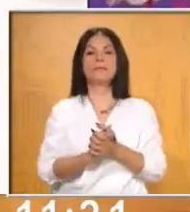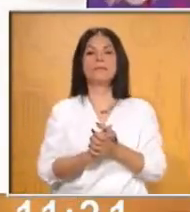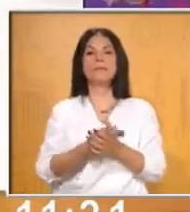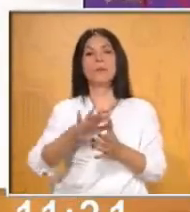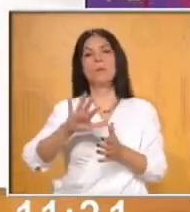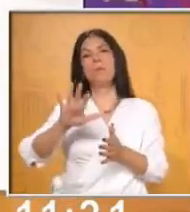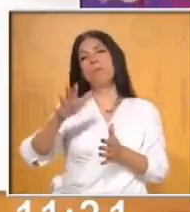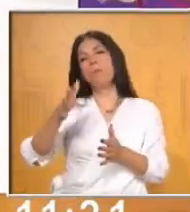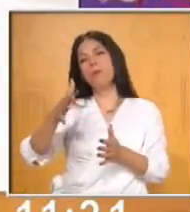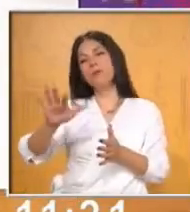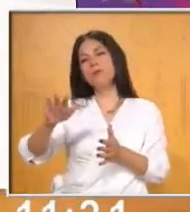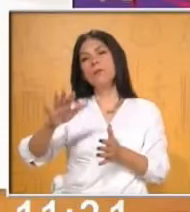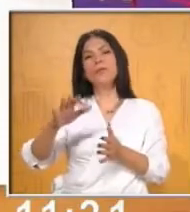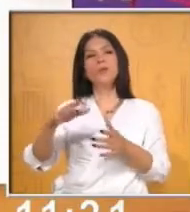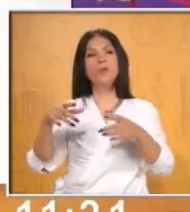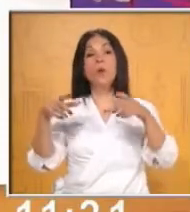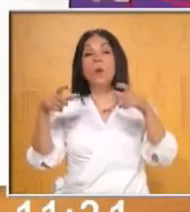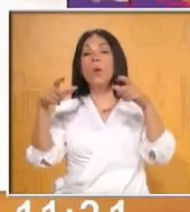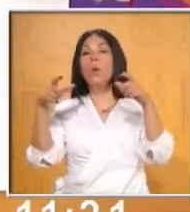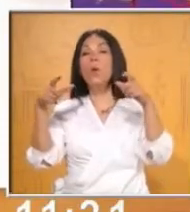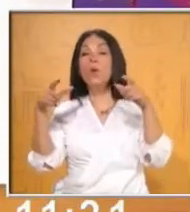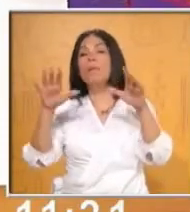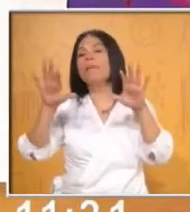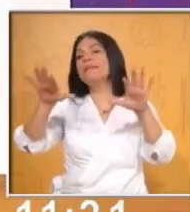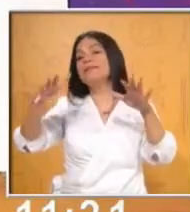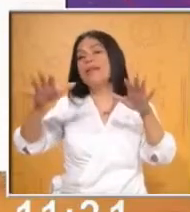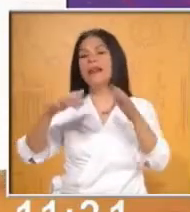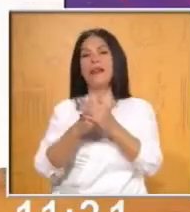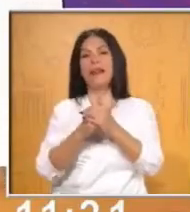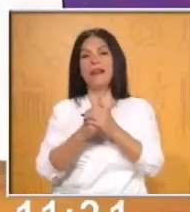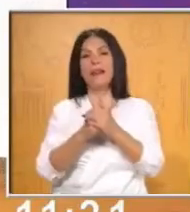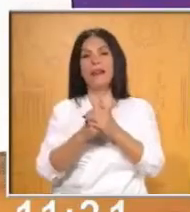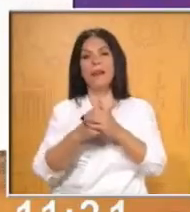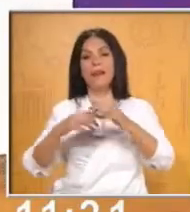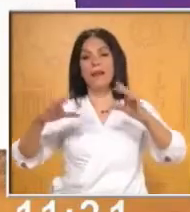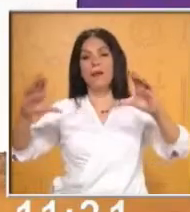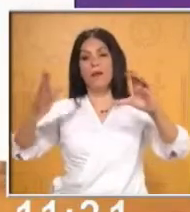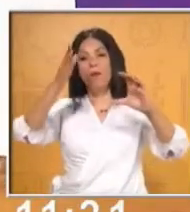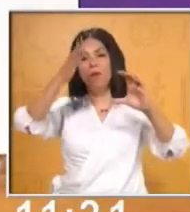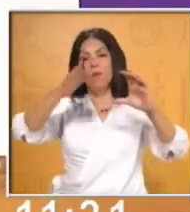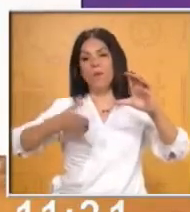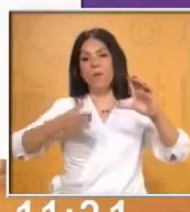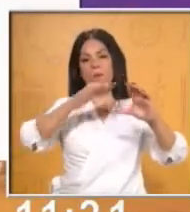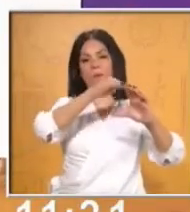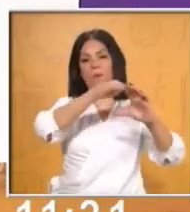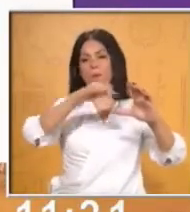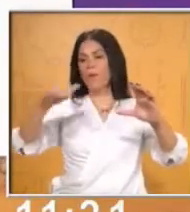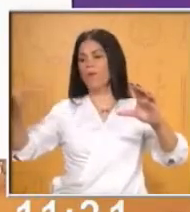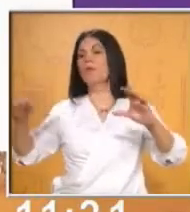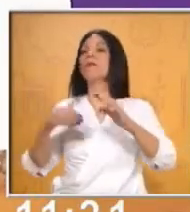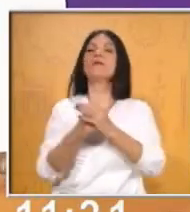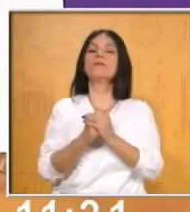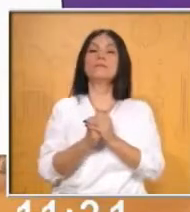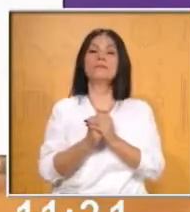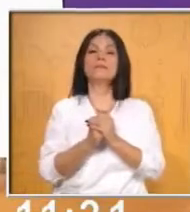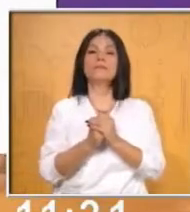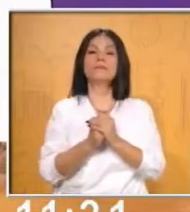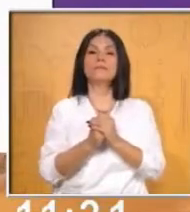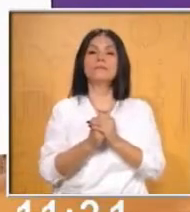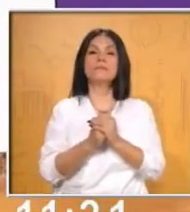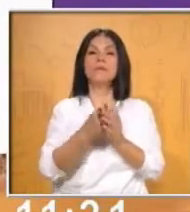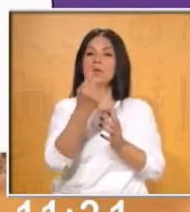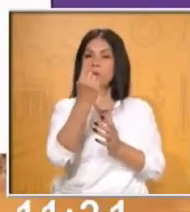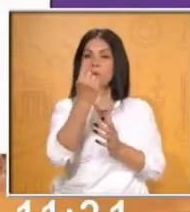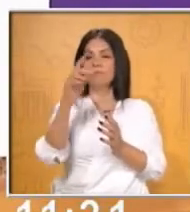pastel que usted nos dice, equivale ese cuarto? ¿A cuántas rebanadas? Si solamente voy a tomar un cuarto,